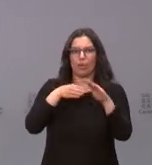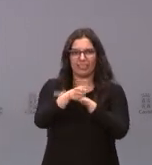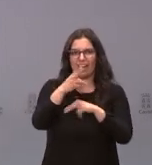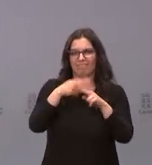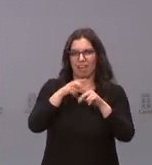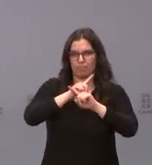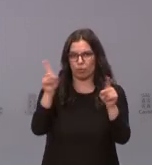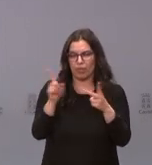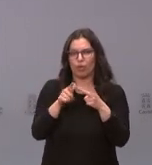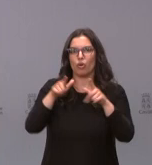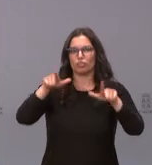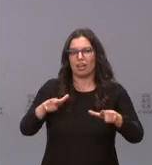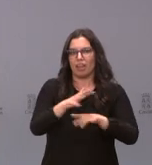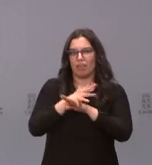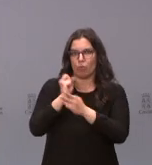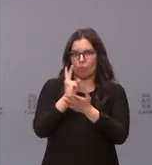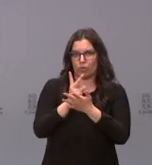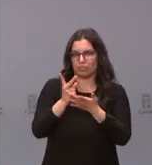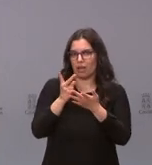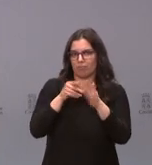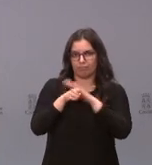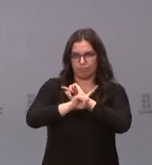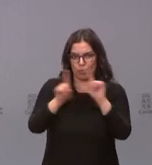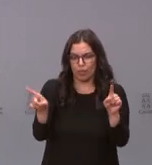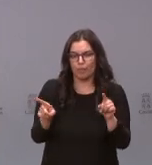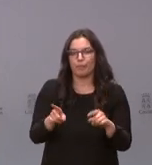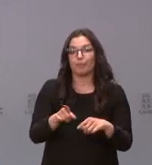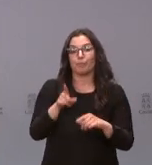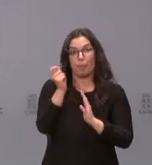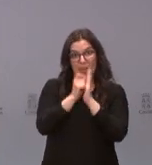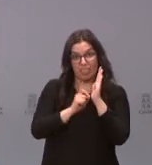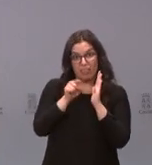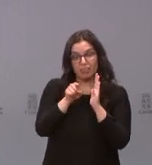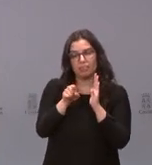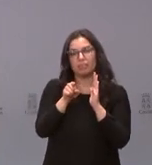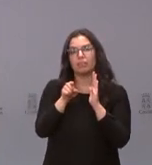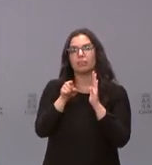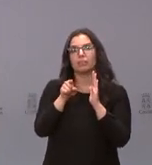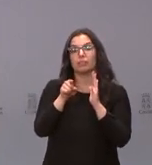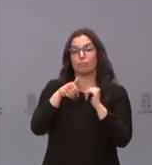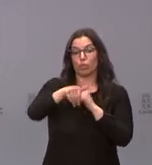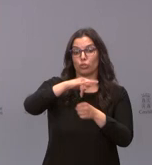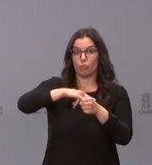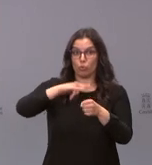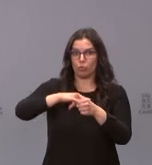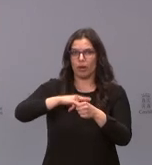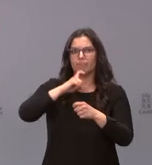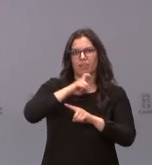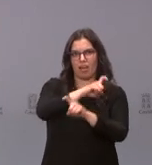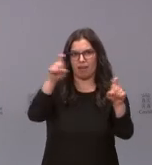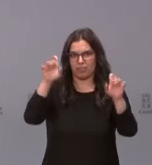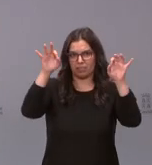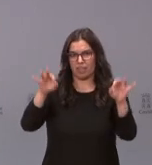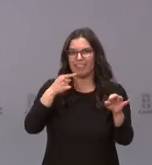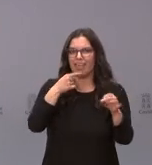de las salas de juegos y apuestas. Esta medida insisto se tomará se anunciará el lunes con todos aquellos municipios